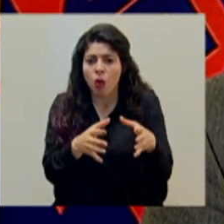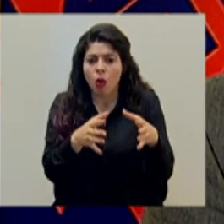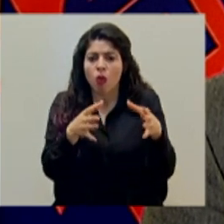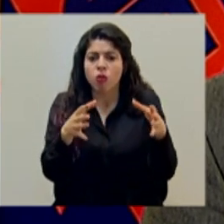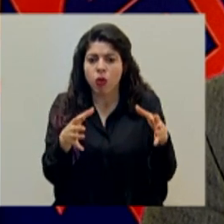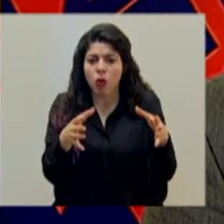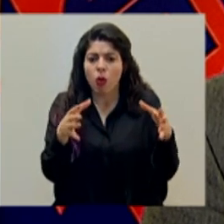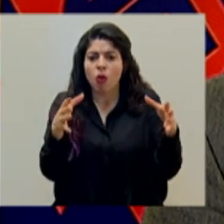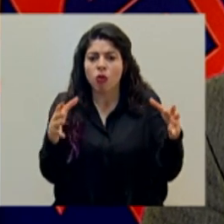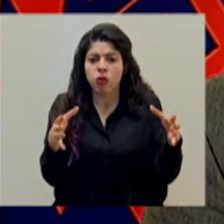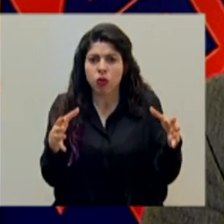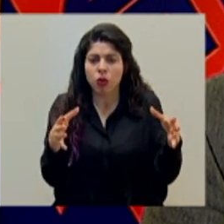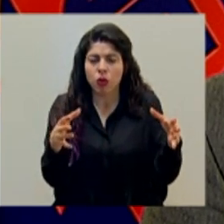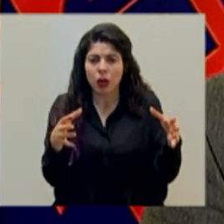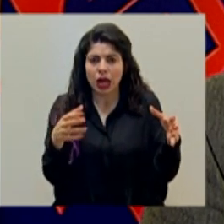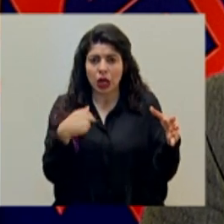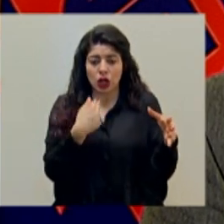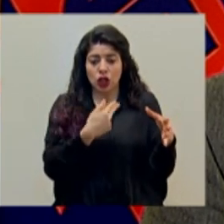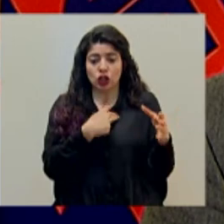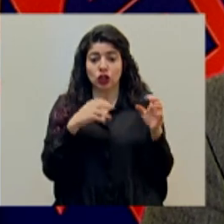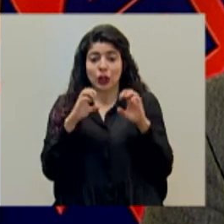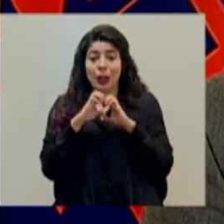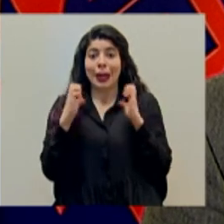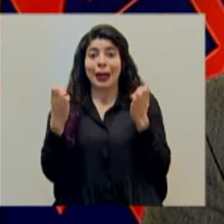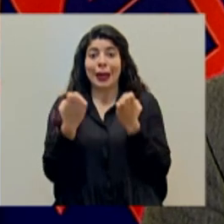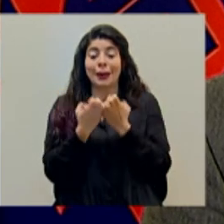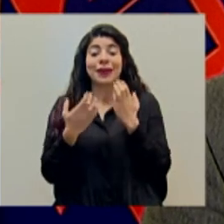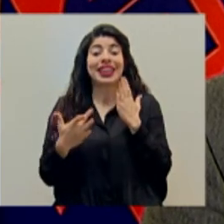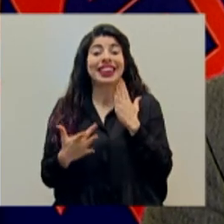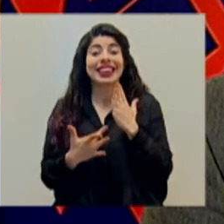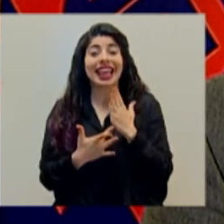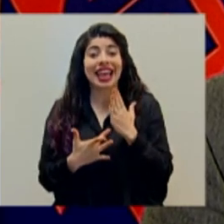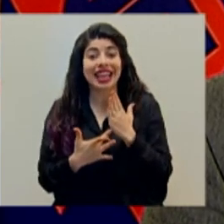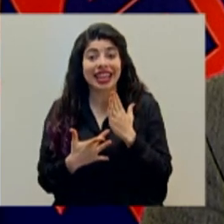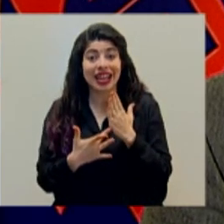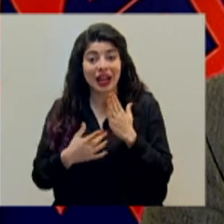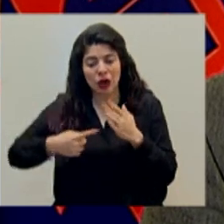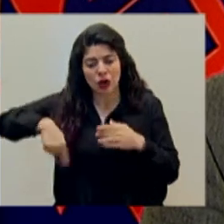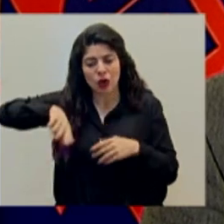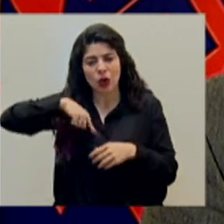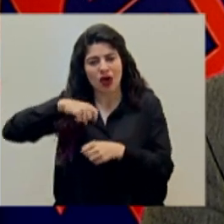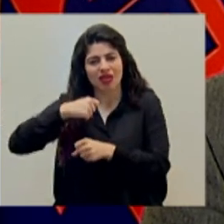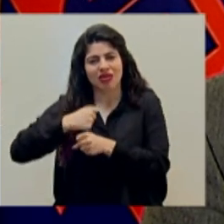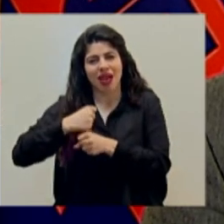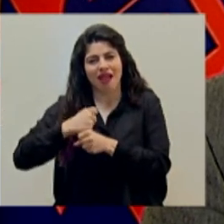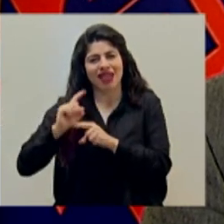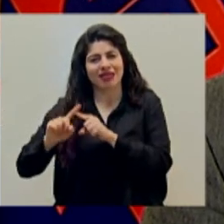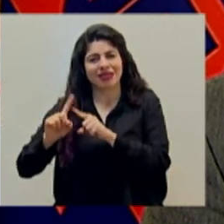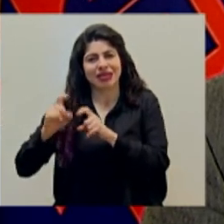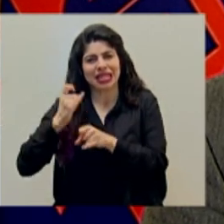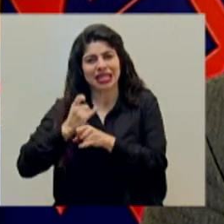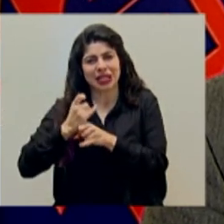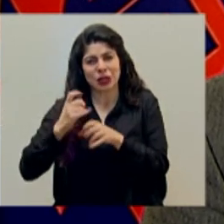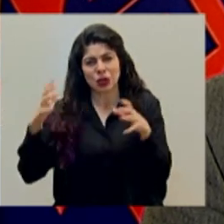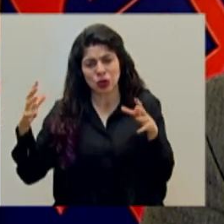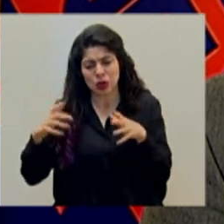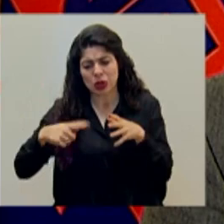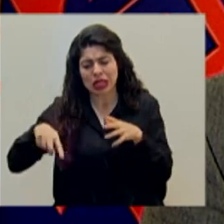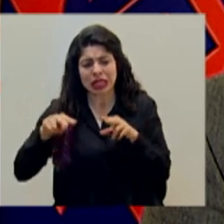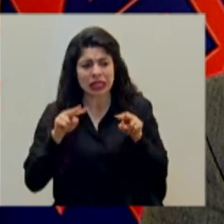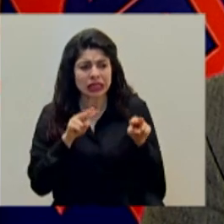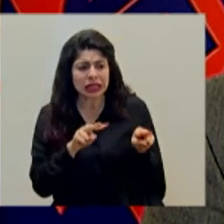podemos visualizar desde los equipos técnicos que trabajamos, desde múltiples instituciones, con enorme